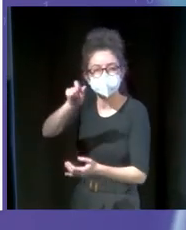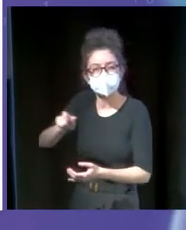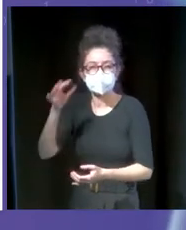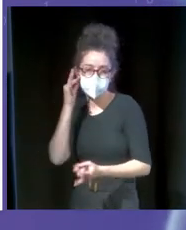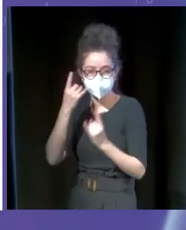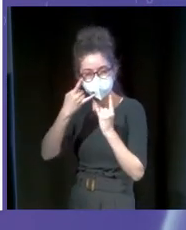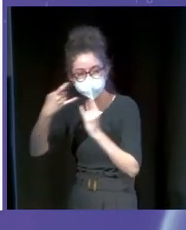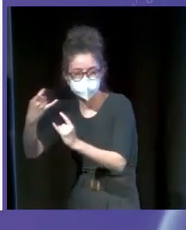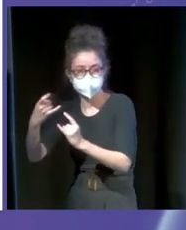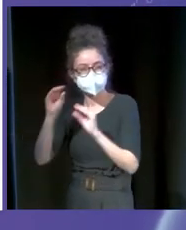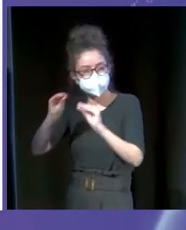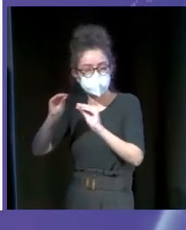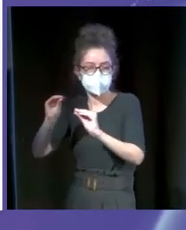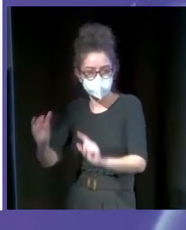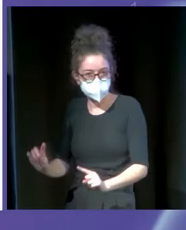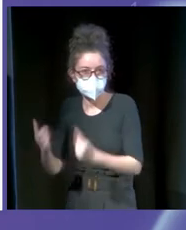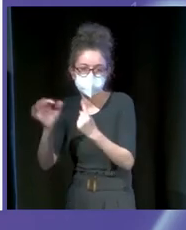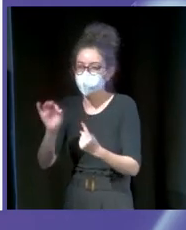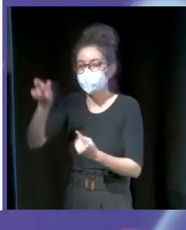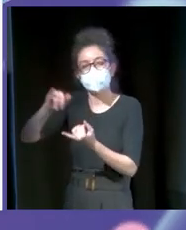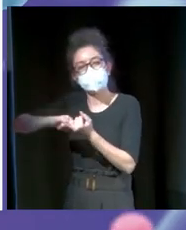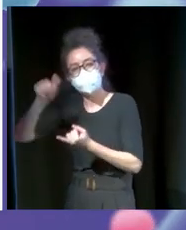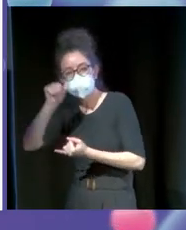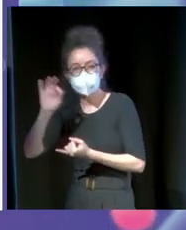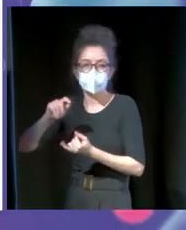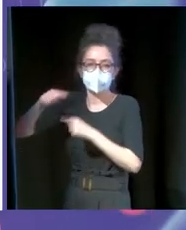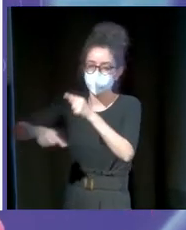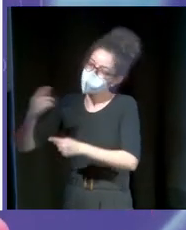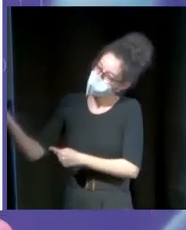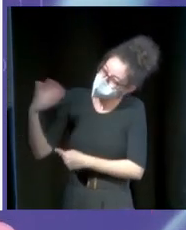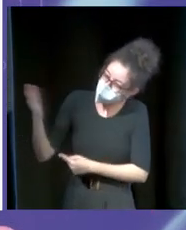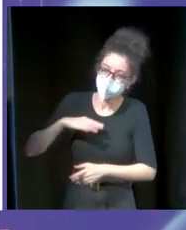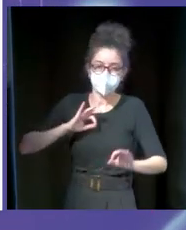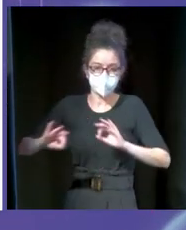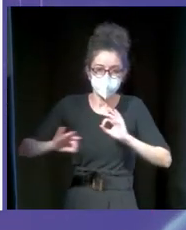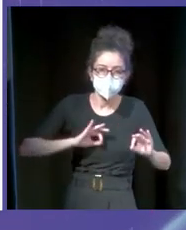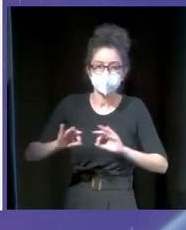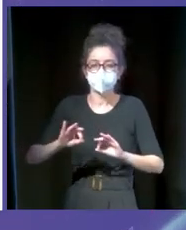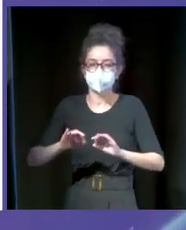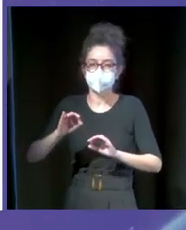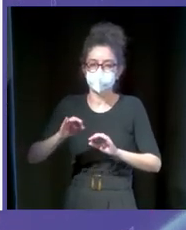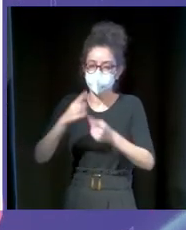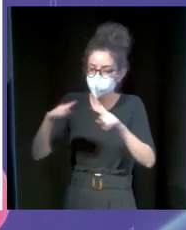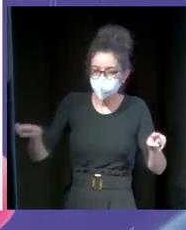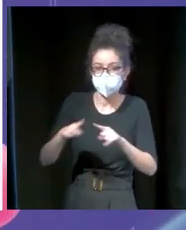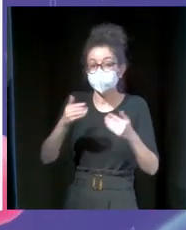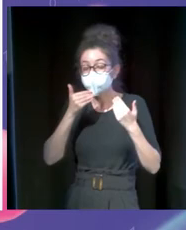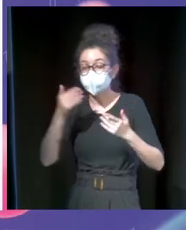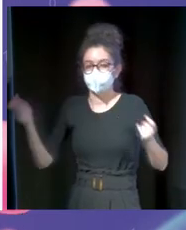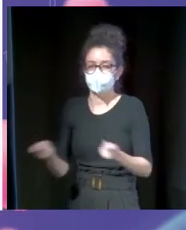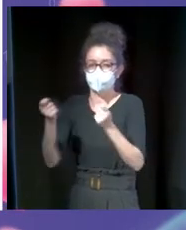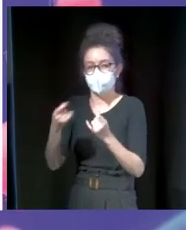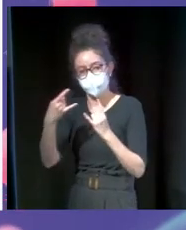mujer o que sea ella la que anime al marido o a la familia a ir al teatro, a ir al concierto o cualquier tipo de evento.